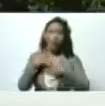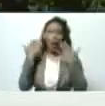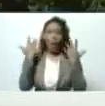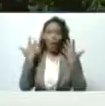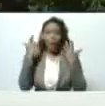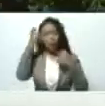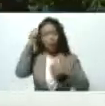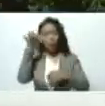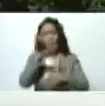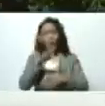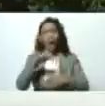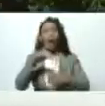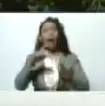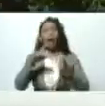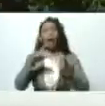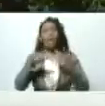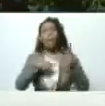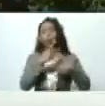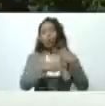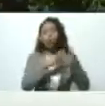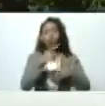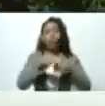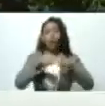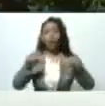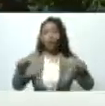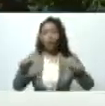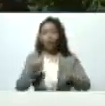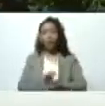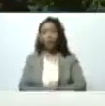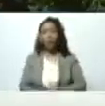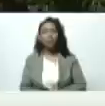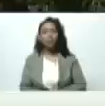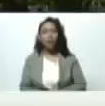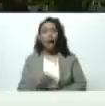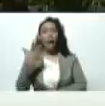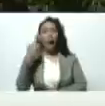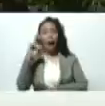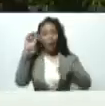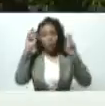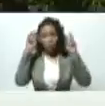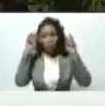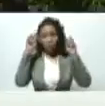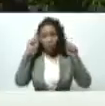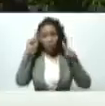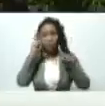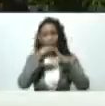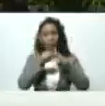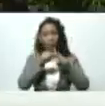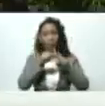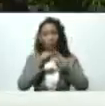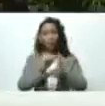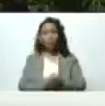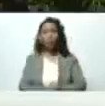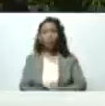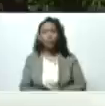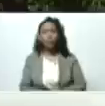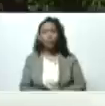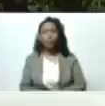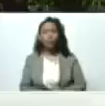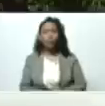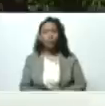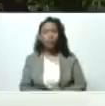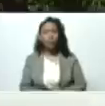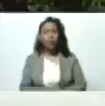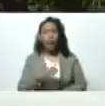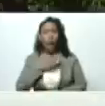del que produce la tierra del que siembra tenemos nuevas metas Ernesto Luna 100